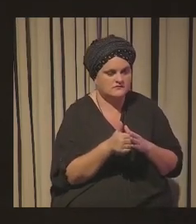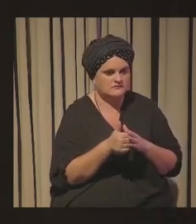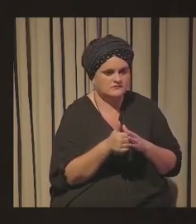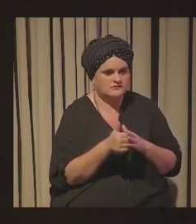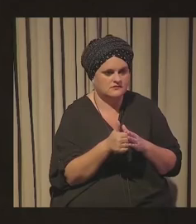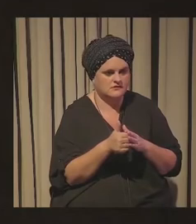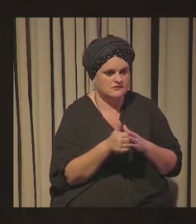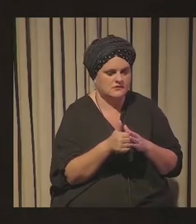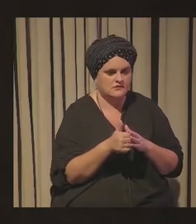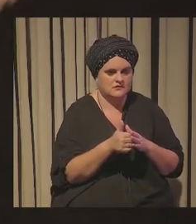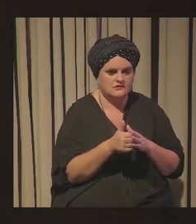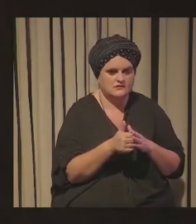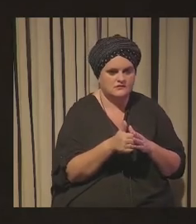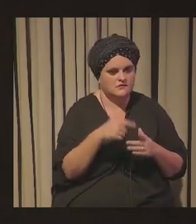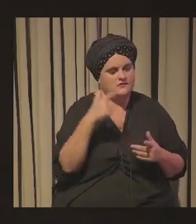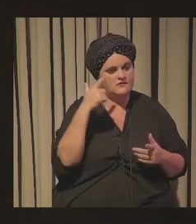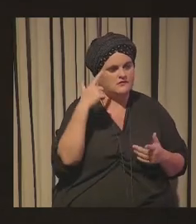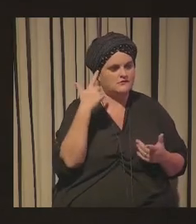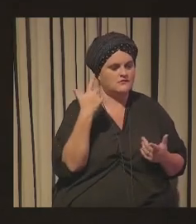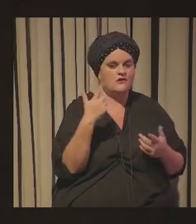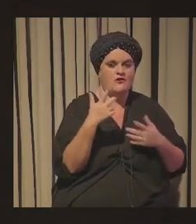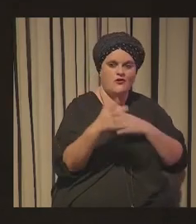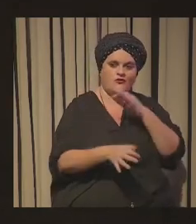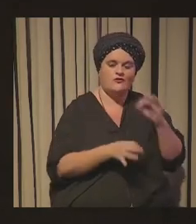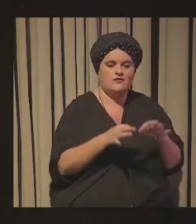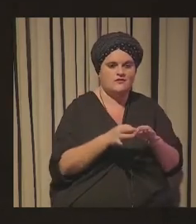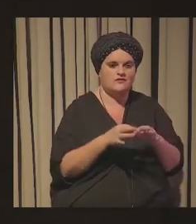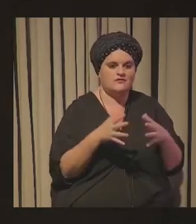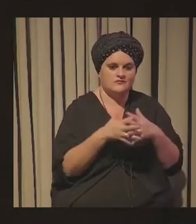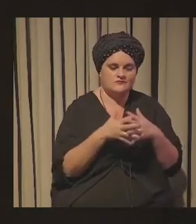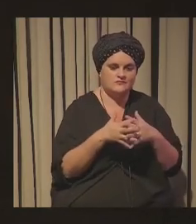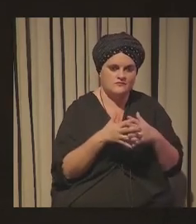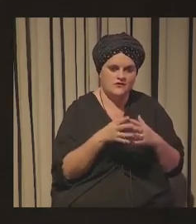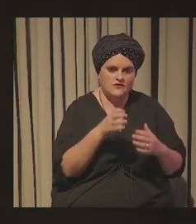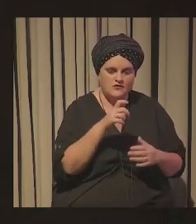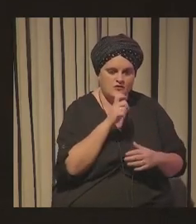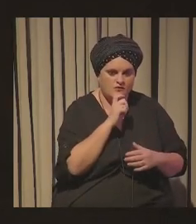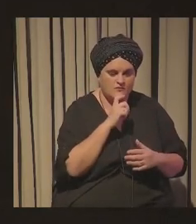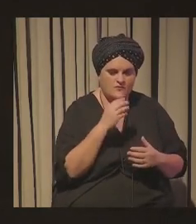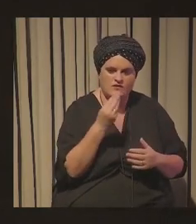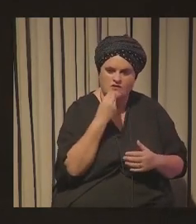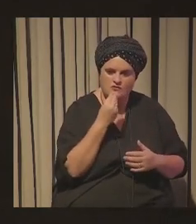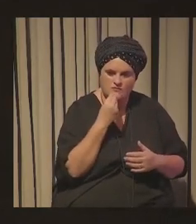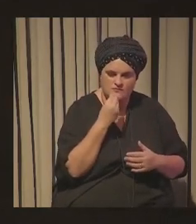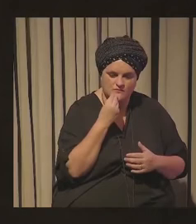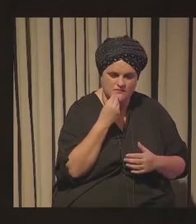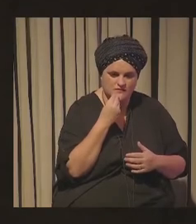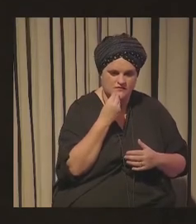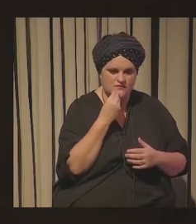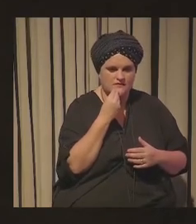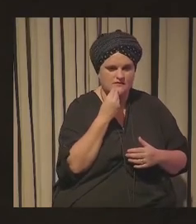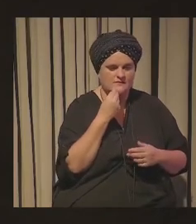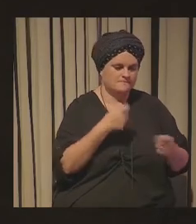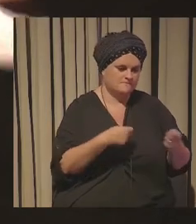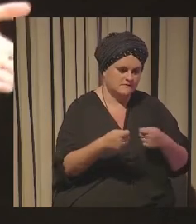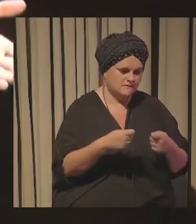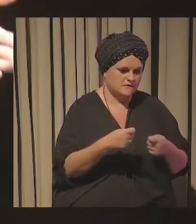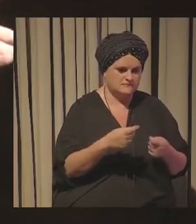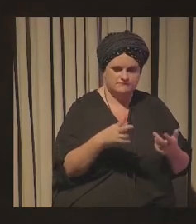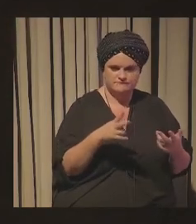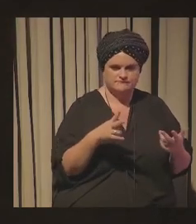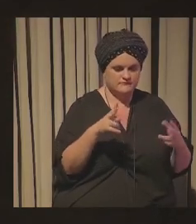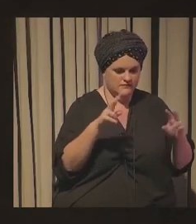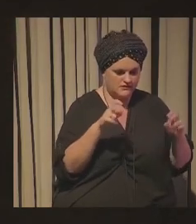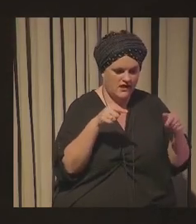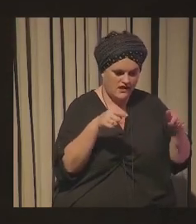la automatización de la logística a cómo la alimentación que antes me comentaba temas de marketing ahí alimentamos